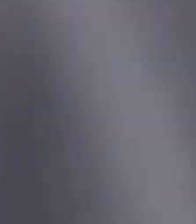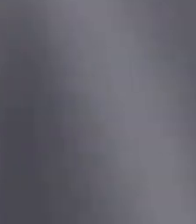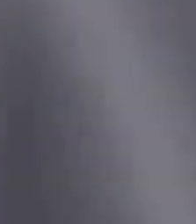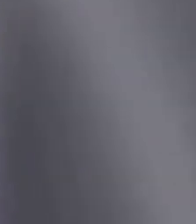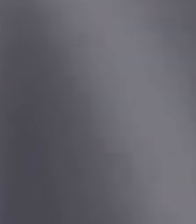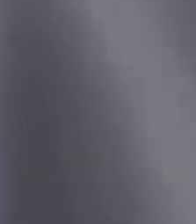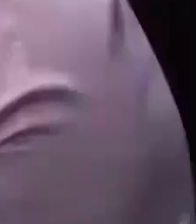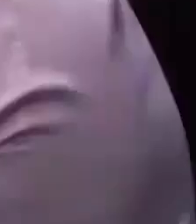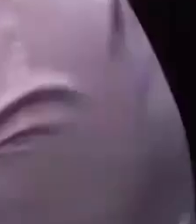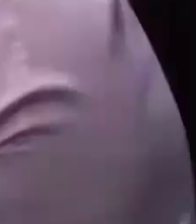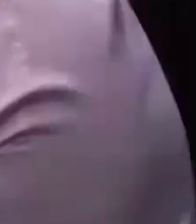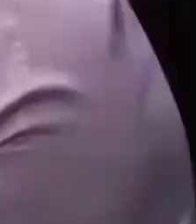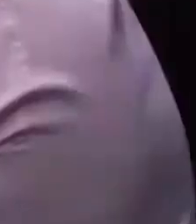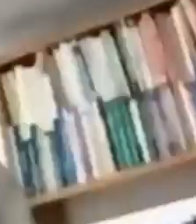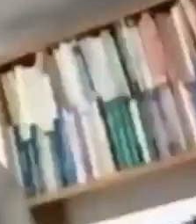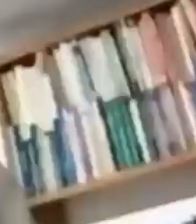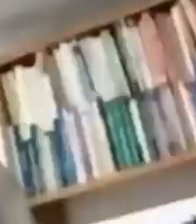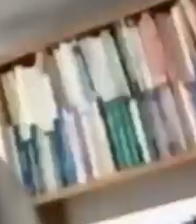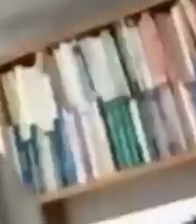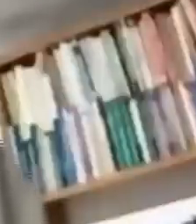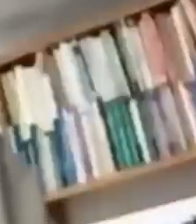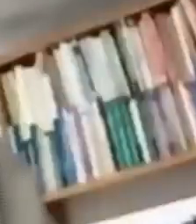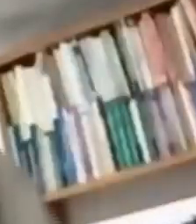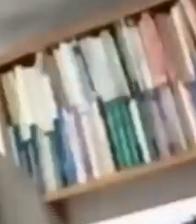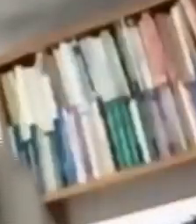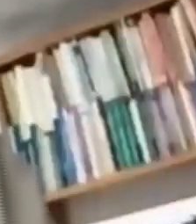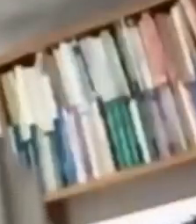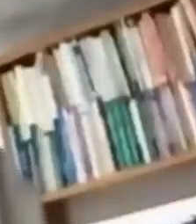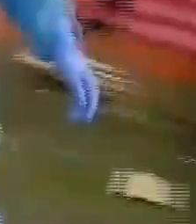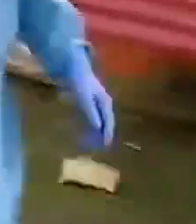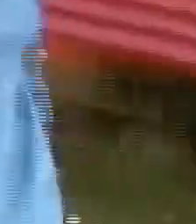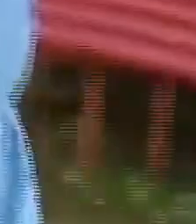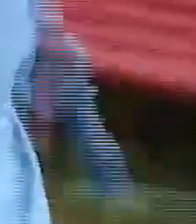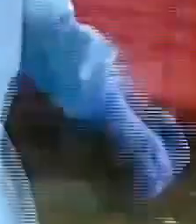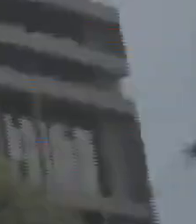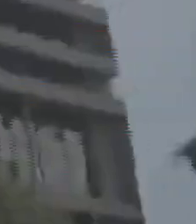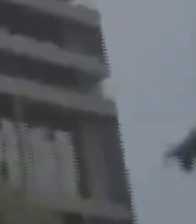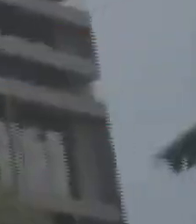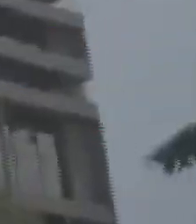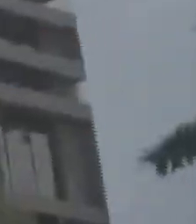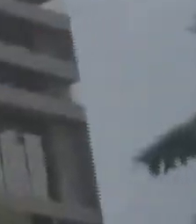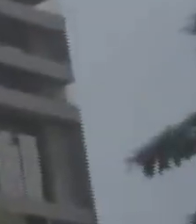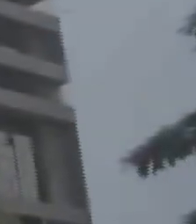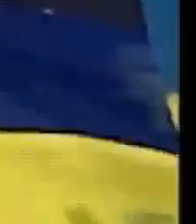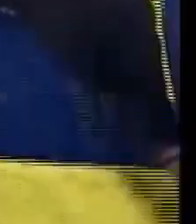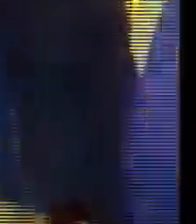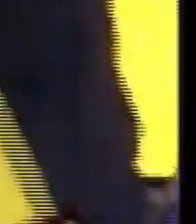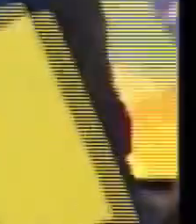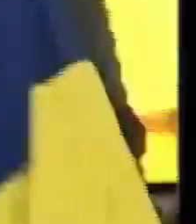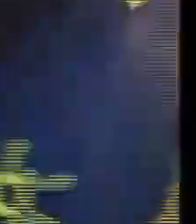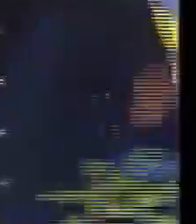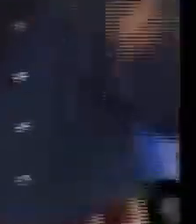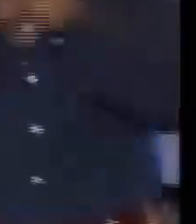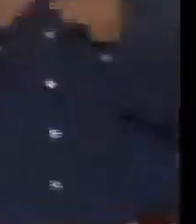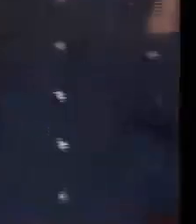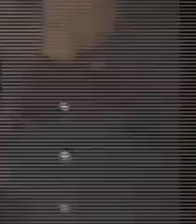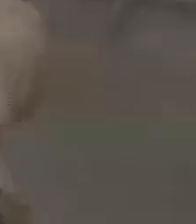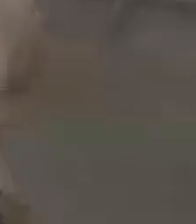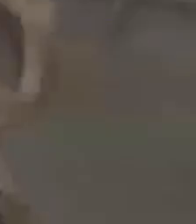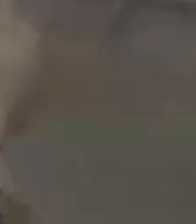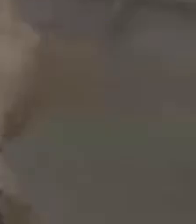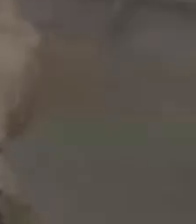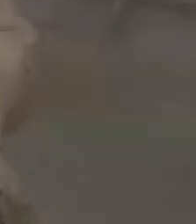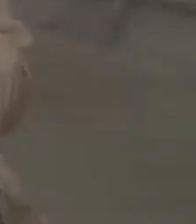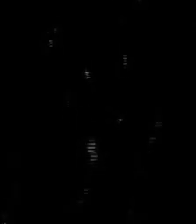Actualidad costarricense desencanto político sensación de estancamiento ¿está en peligro la